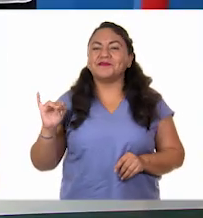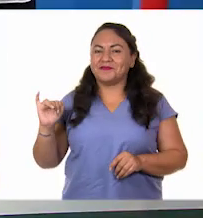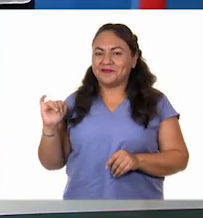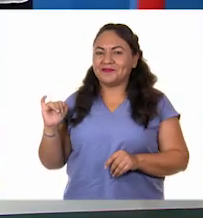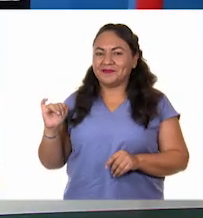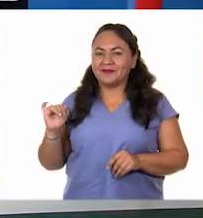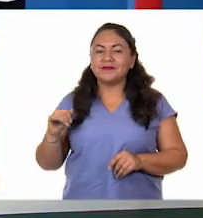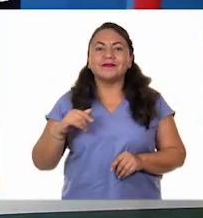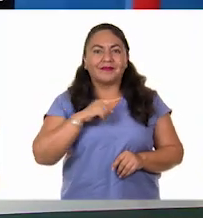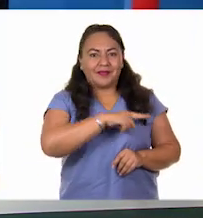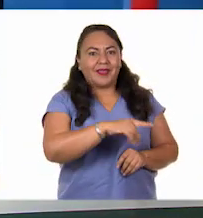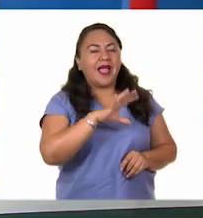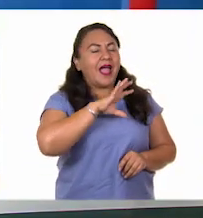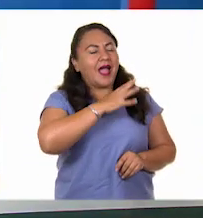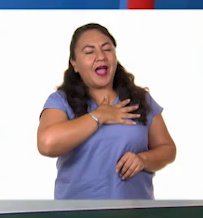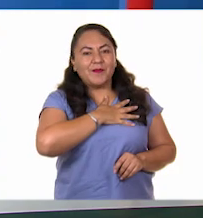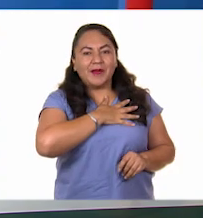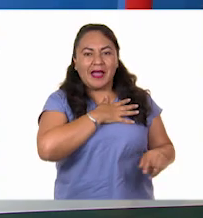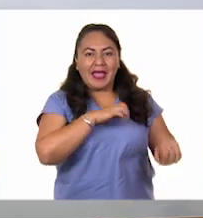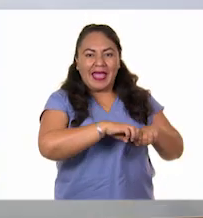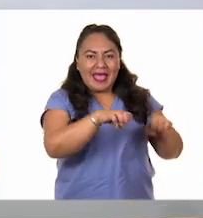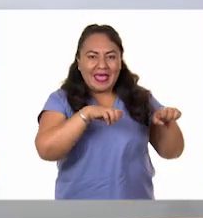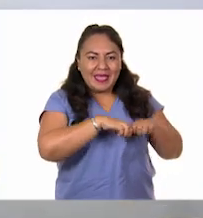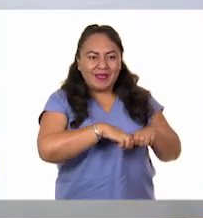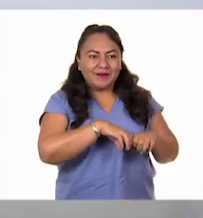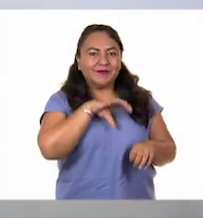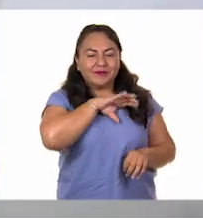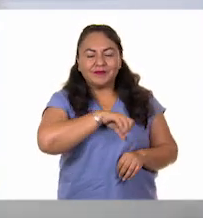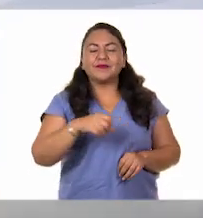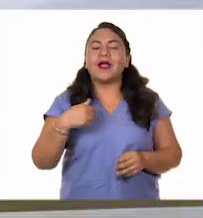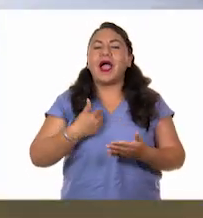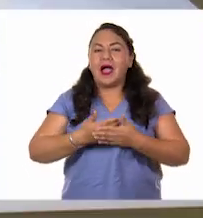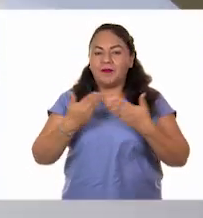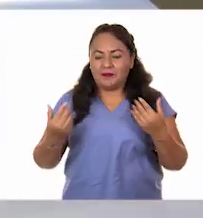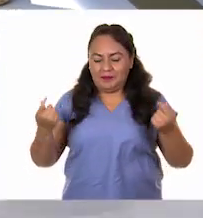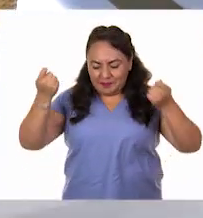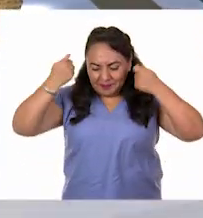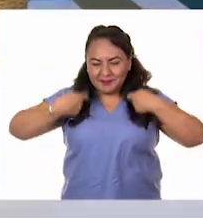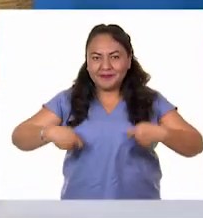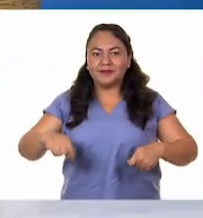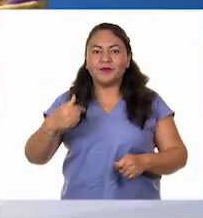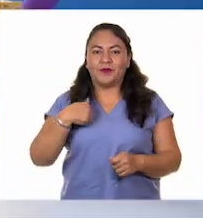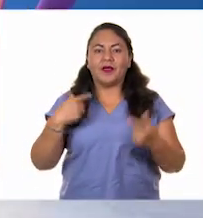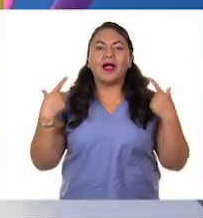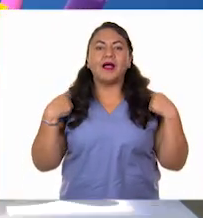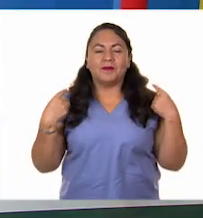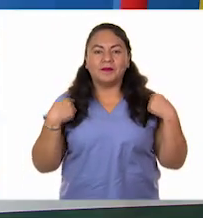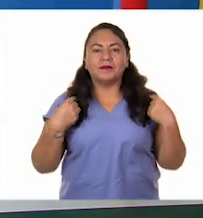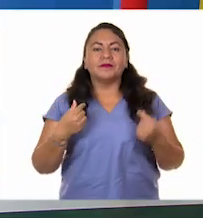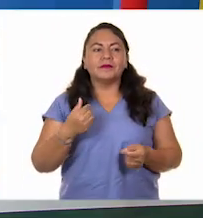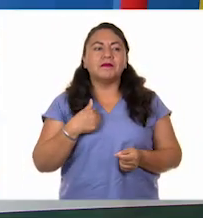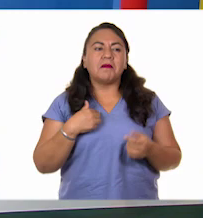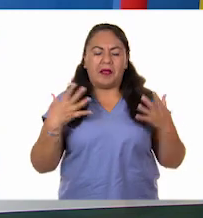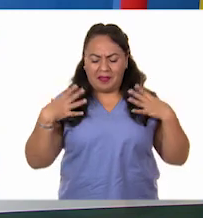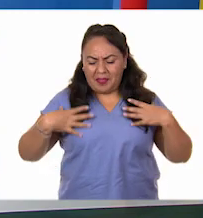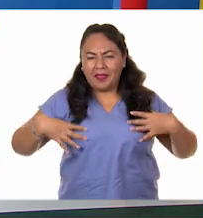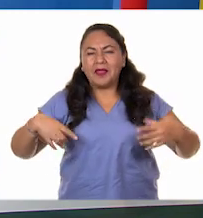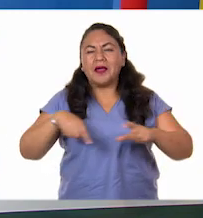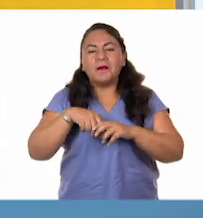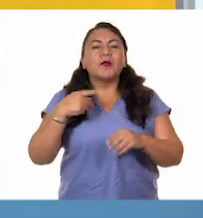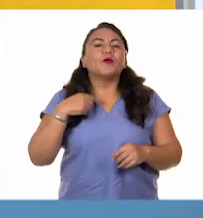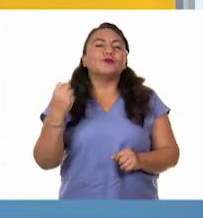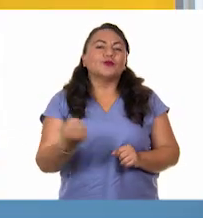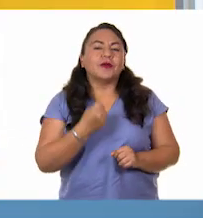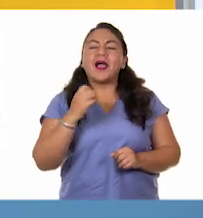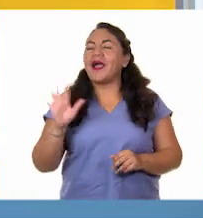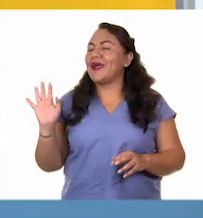Porque tú tienes un equipo favorito, hoy vamos a formar dos equipos. Y yo me puse esta camisa que es de la suerte, me queda un poquito grande, pero es de la suerte.